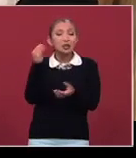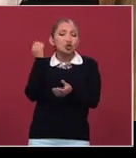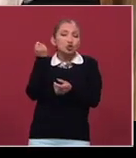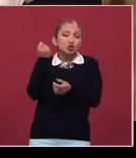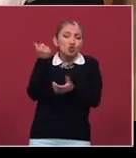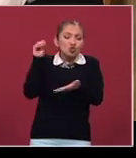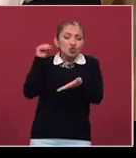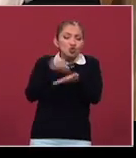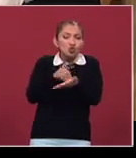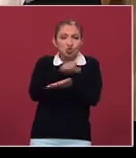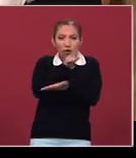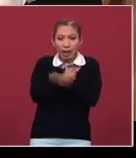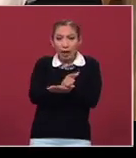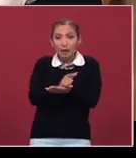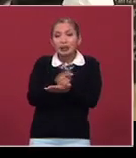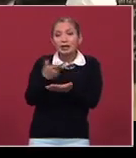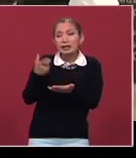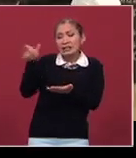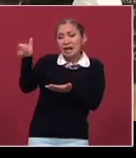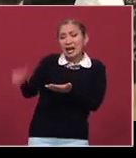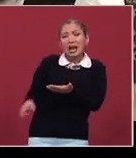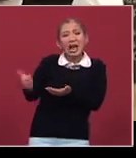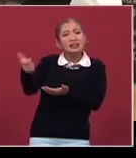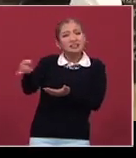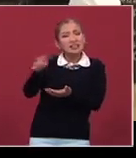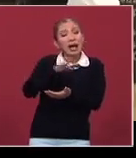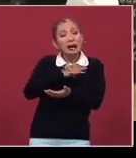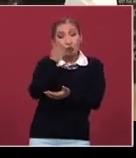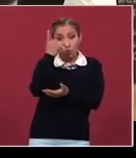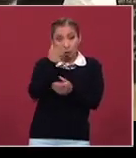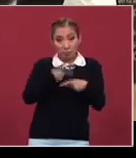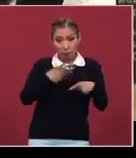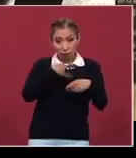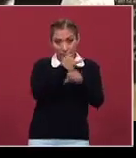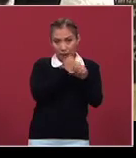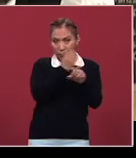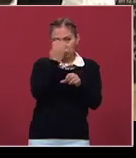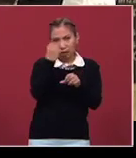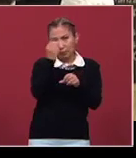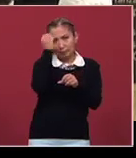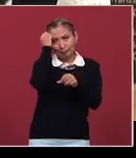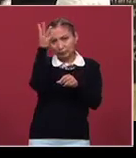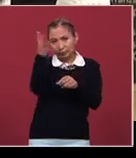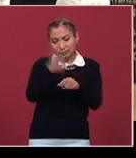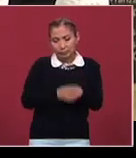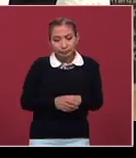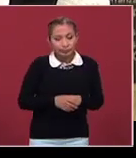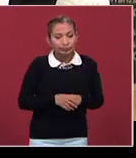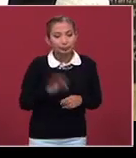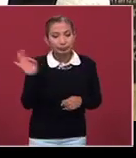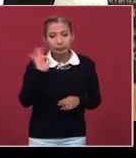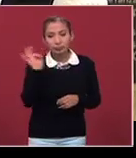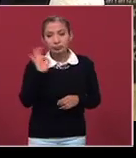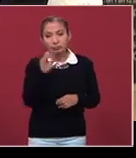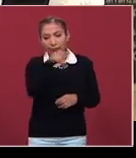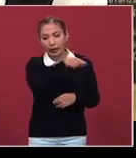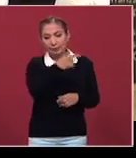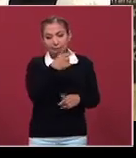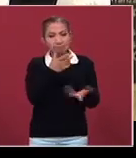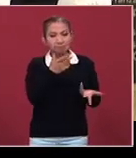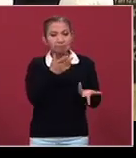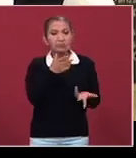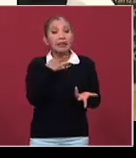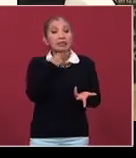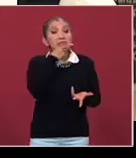qué fue como fue. Hay un investigador, no recuerdo ahora el nombre, a lo mejor Edgar se lo sabe, que